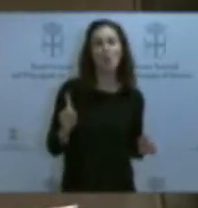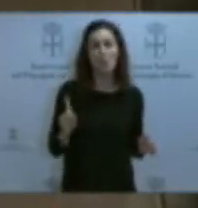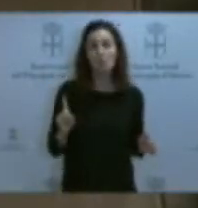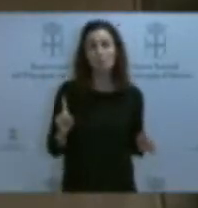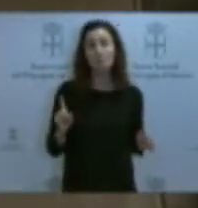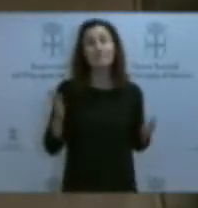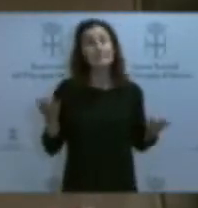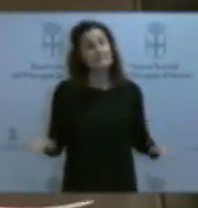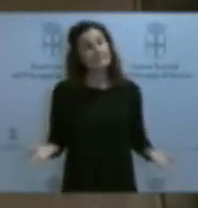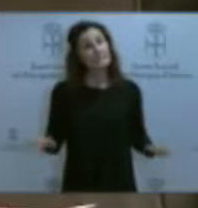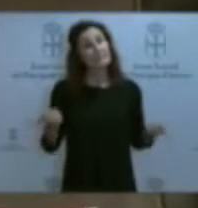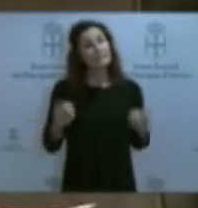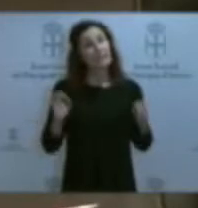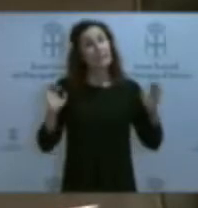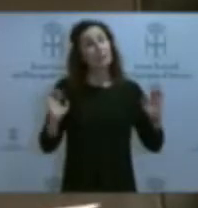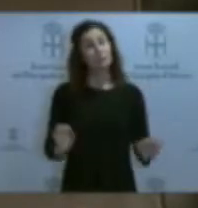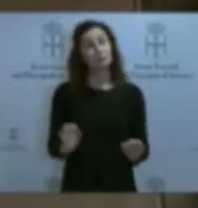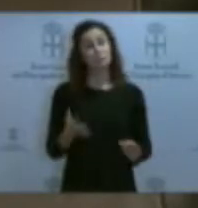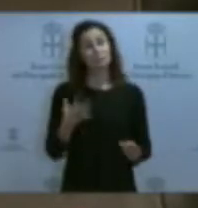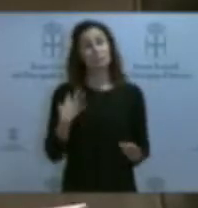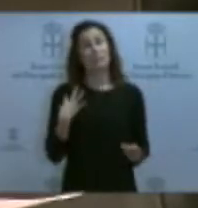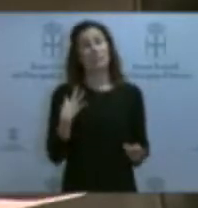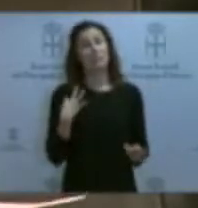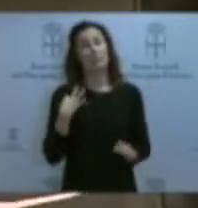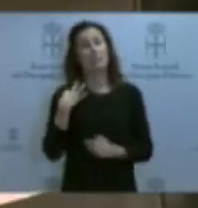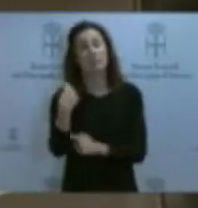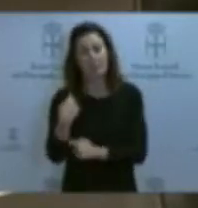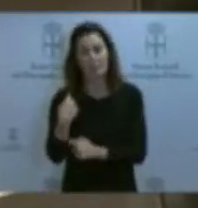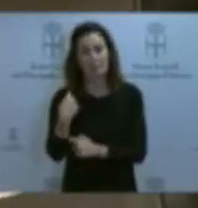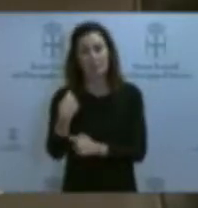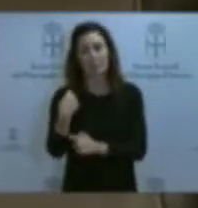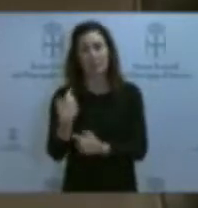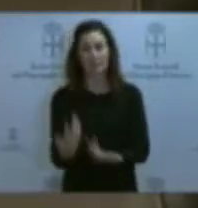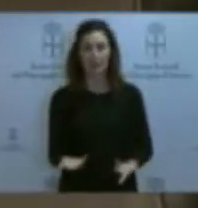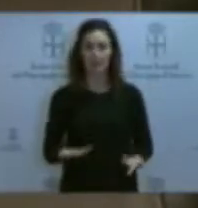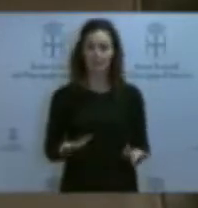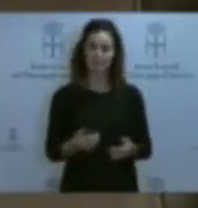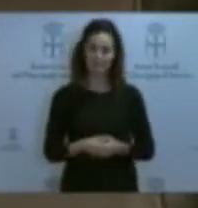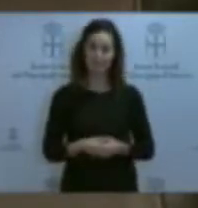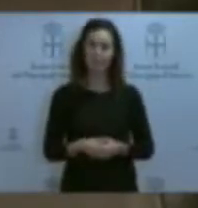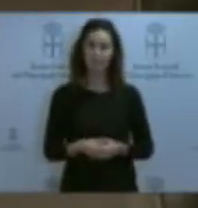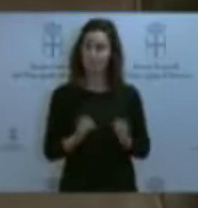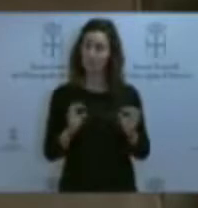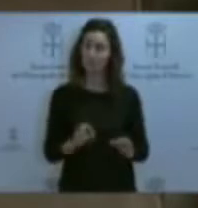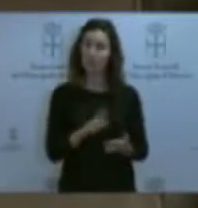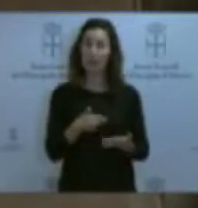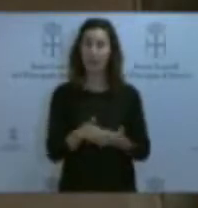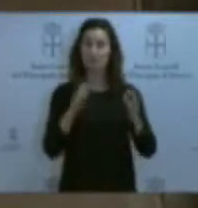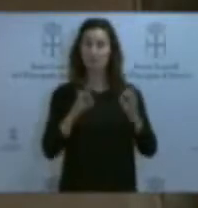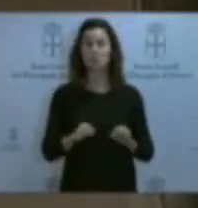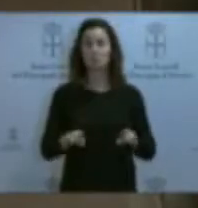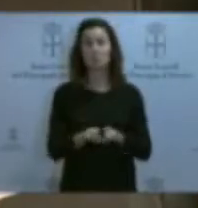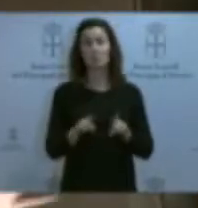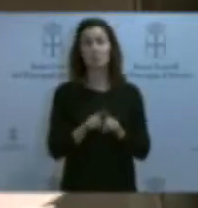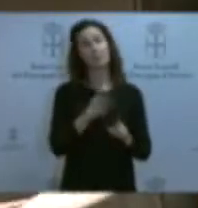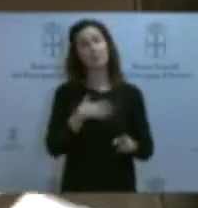no pueden hacer ya otra cosa. Pero hasta donde pueden continúan bloqueando e intentando retorcer la